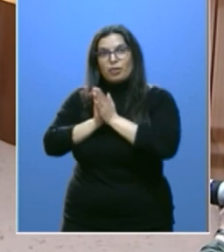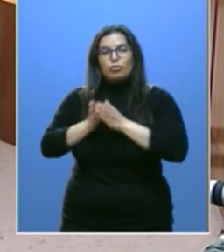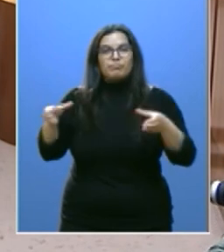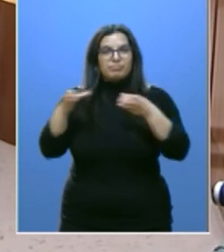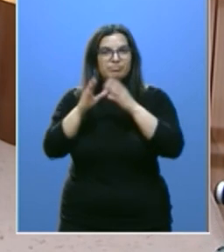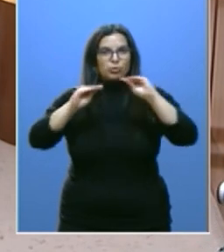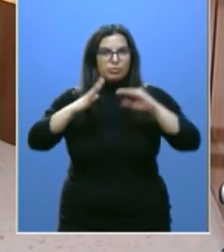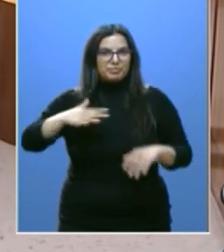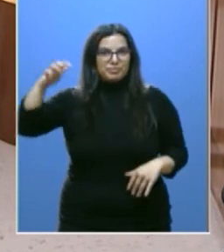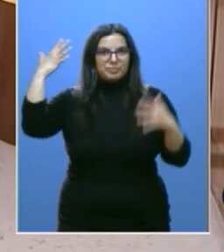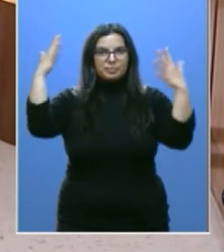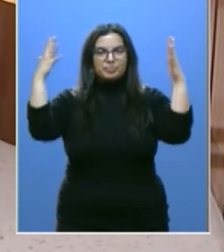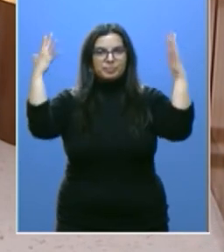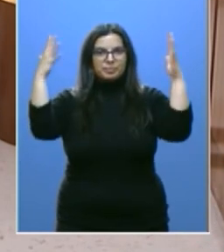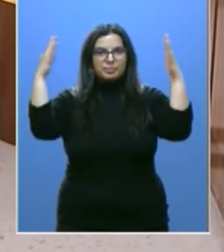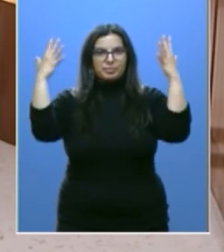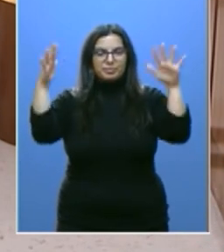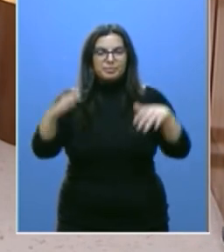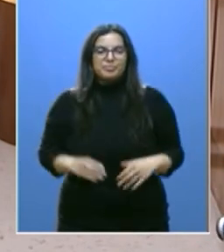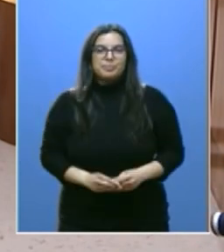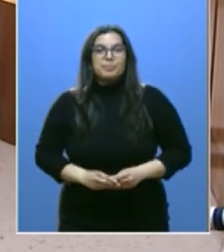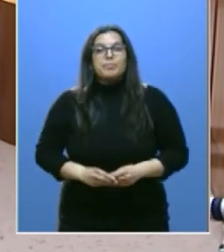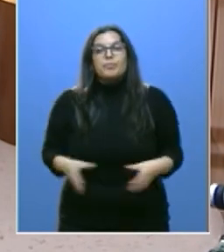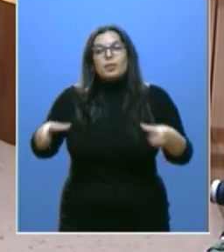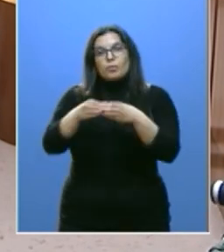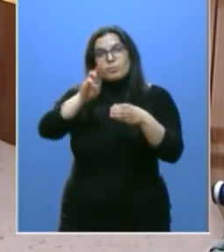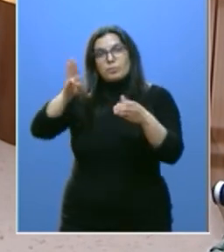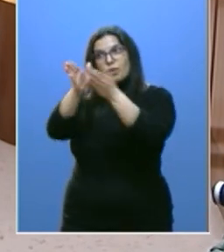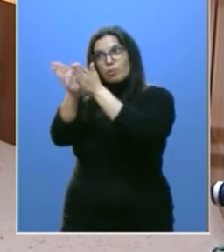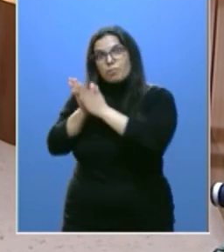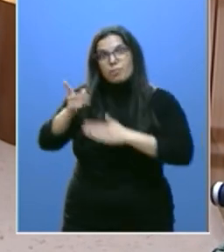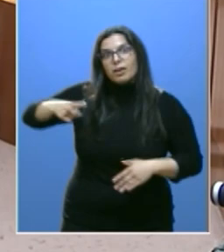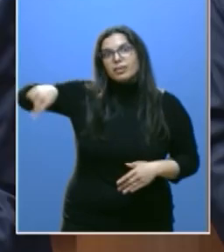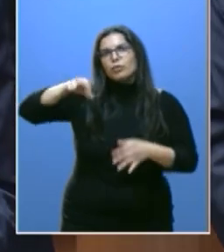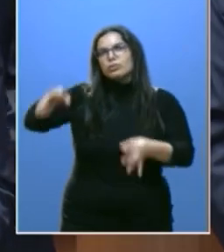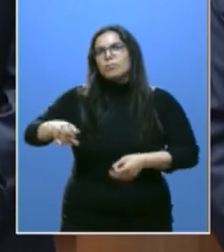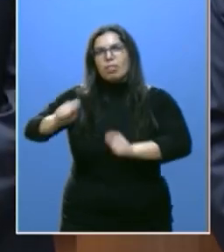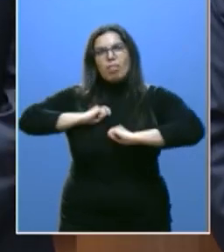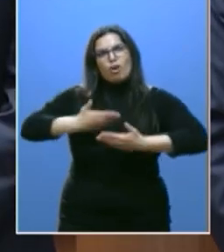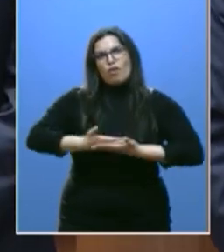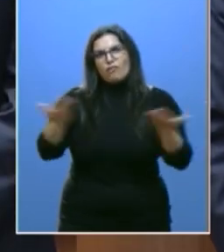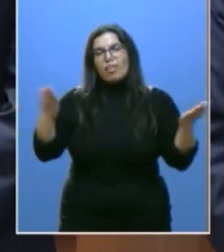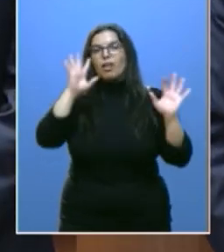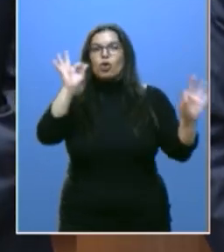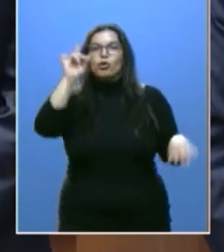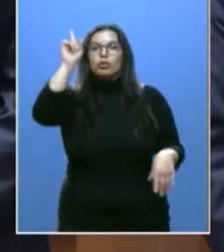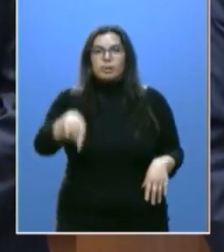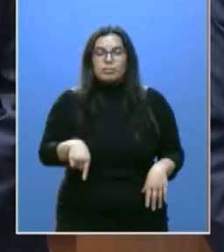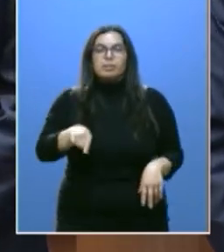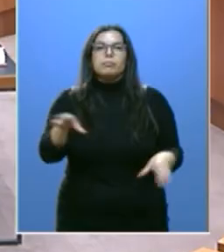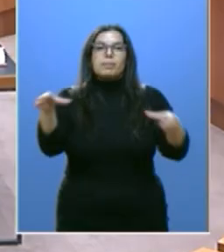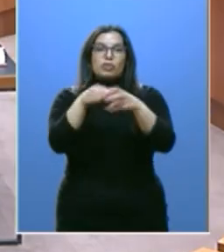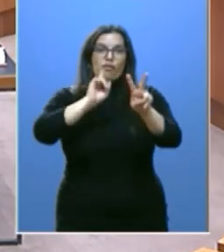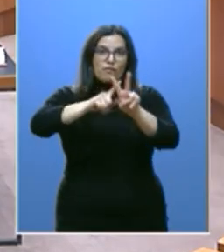mis compañeros de partido que siempre habéis confiado en mí. Por supuesto, al partido Vox,